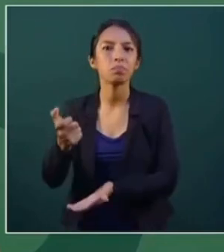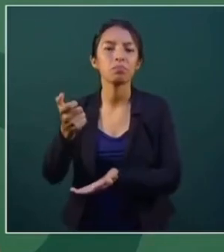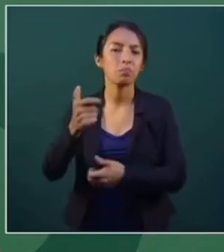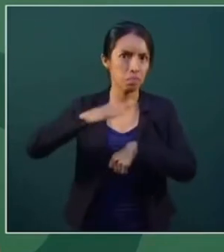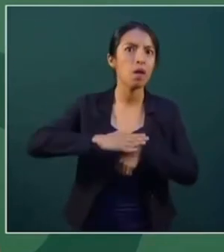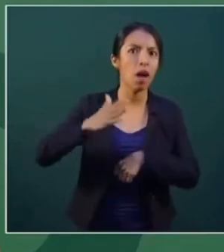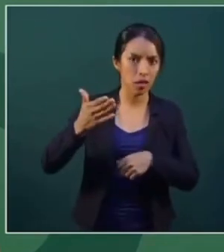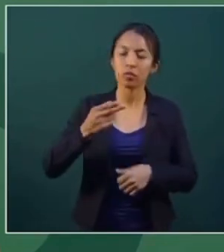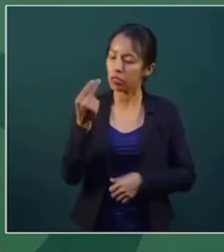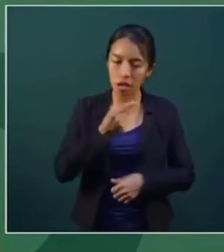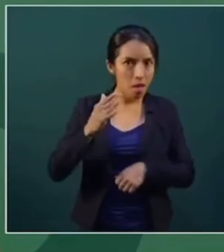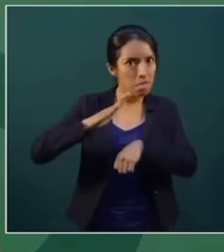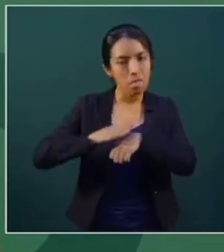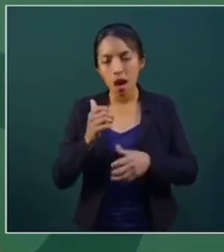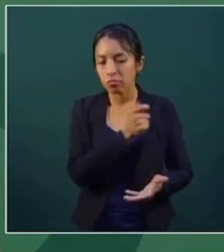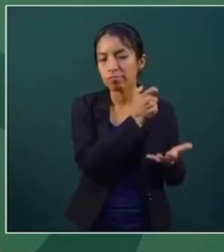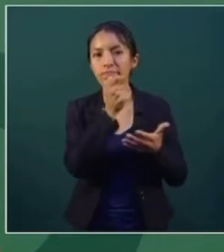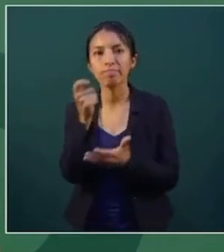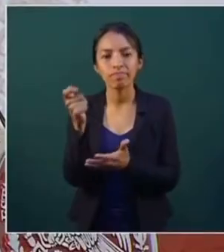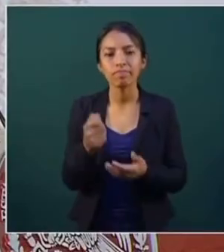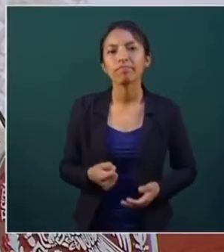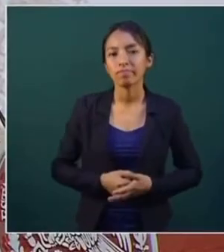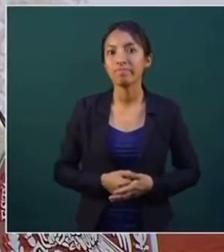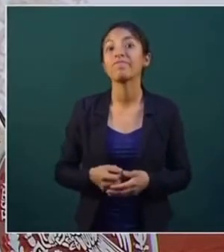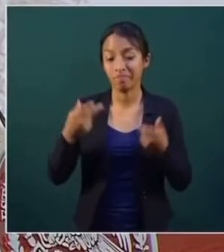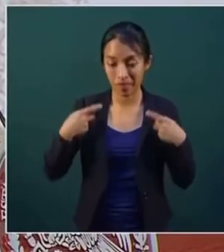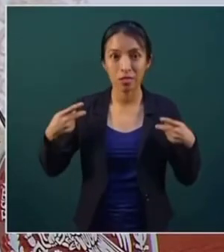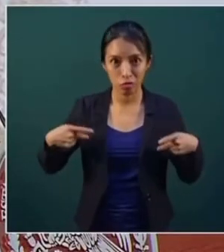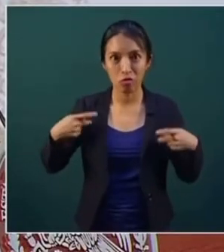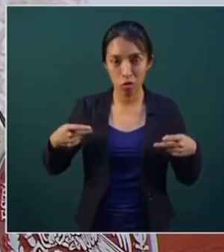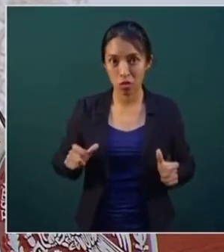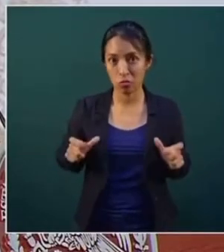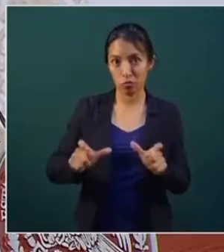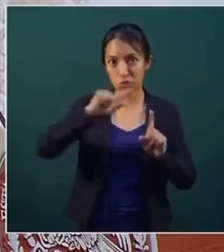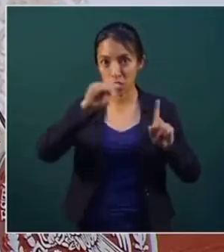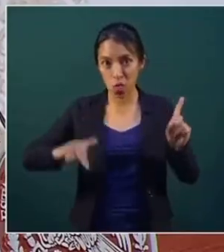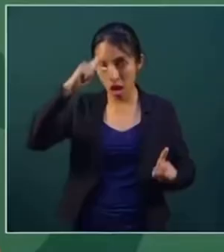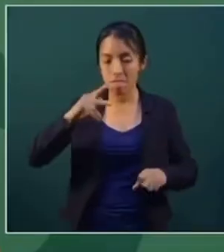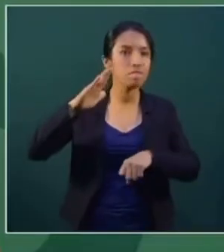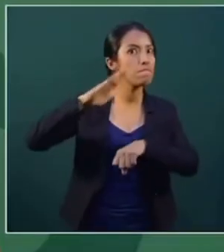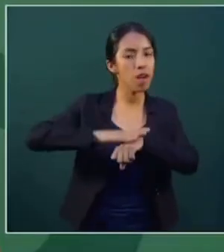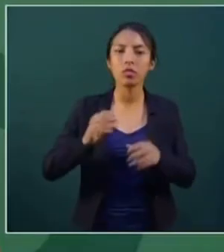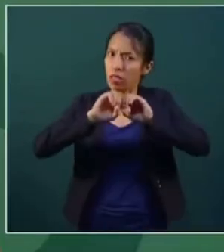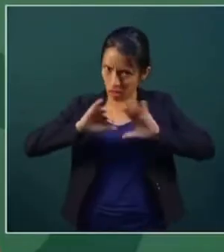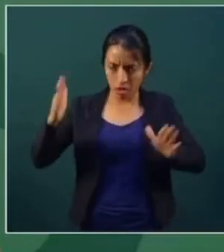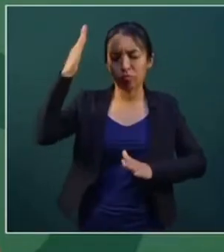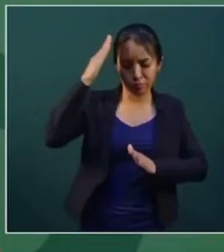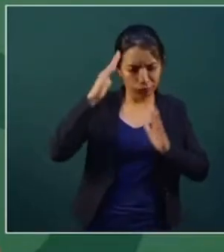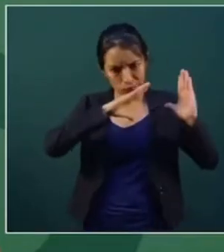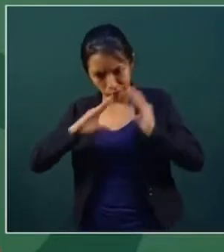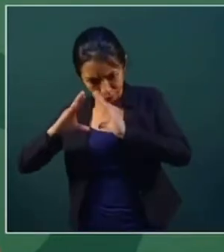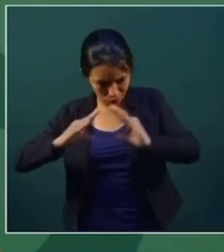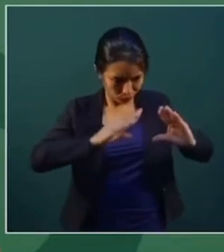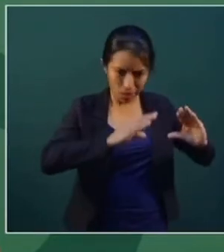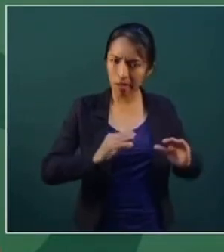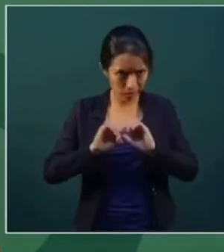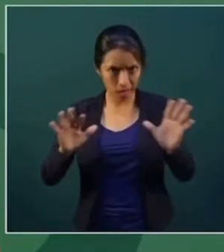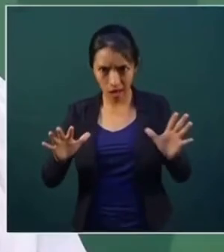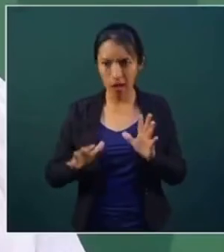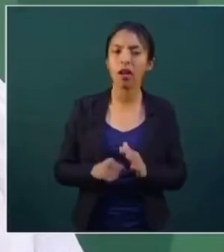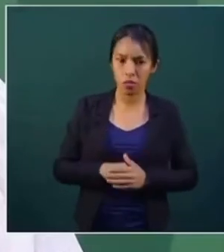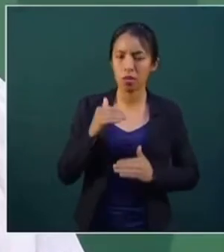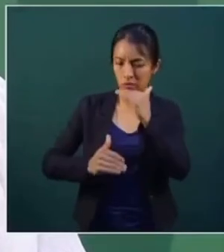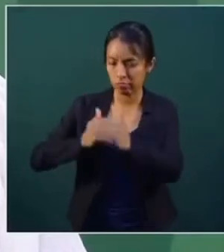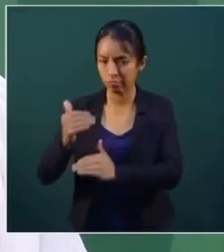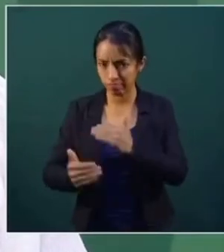a incrementar el número de elementos para la Guardia Nacional, desde luego formados, capacitados. Vamos